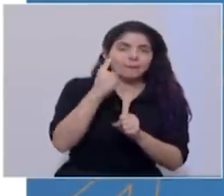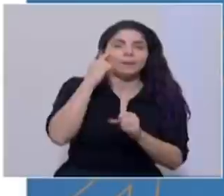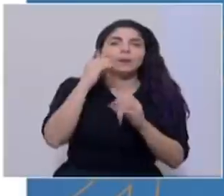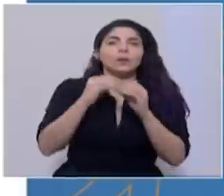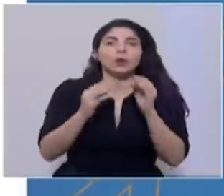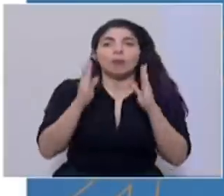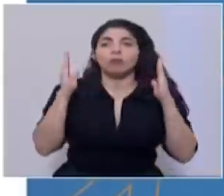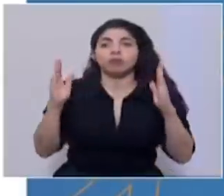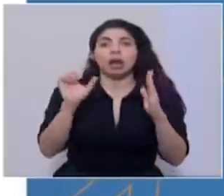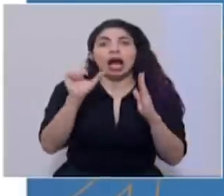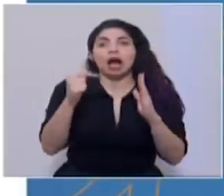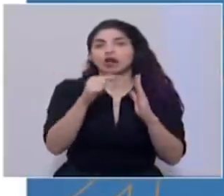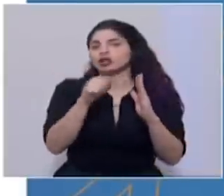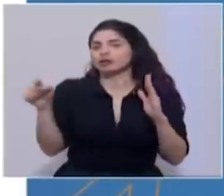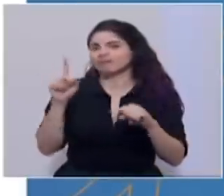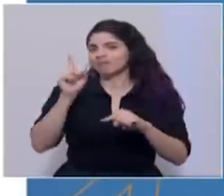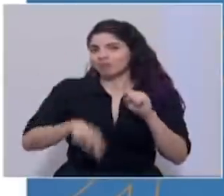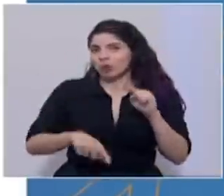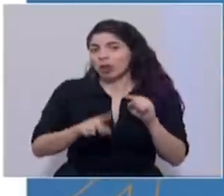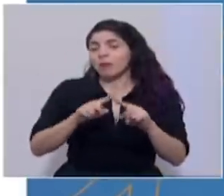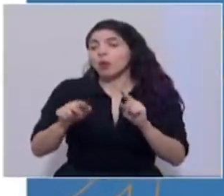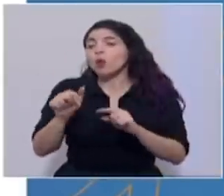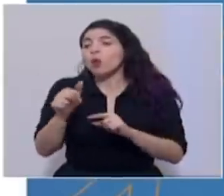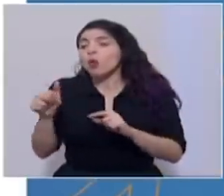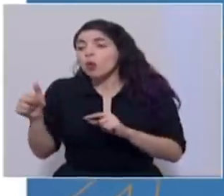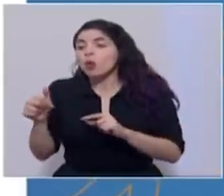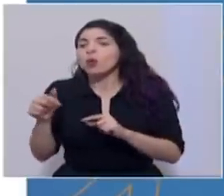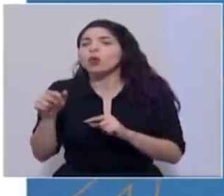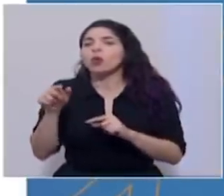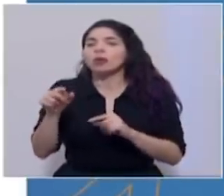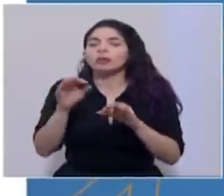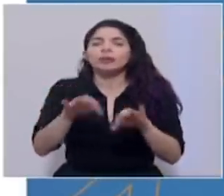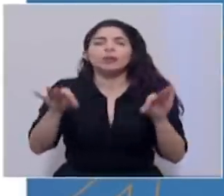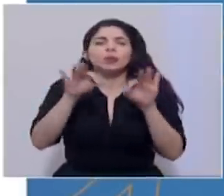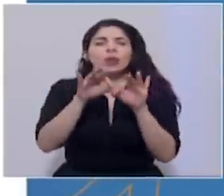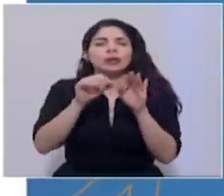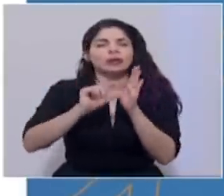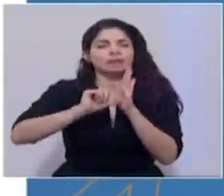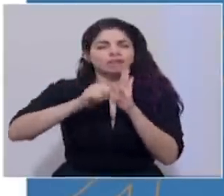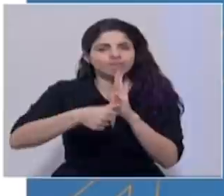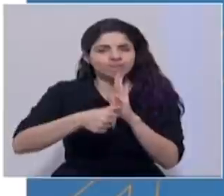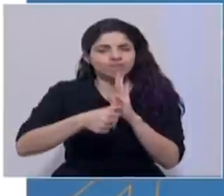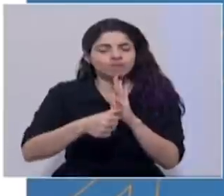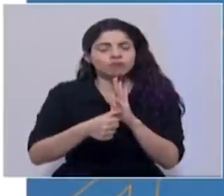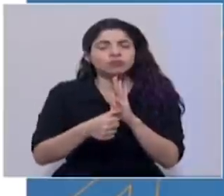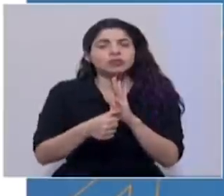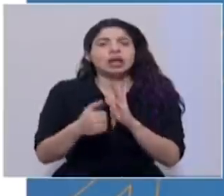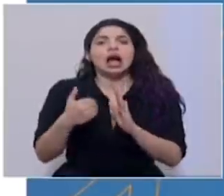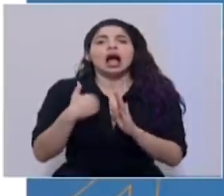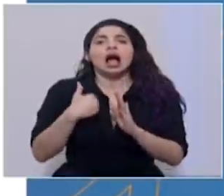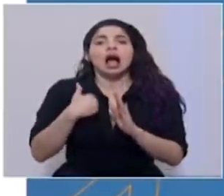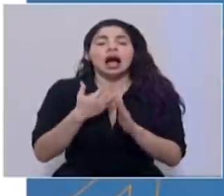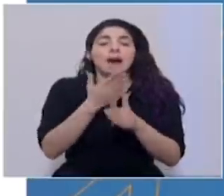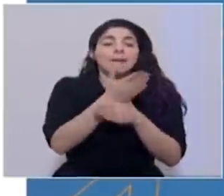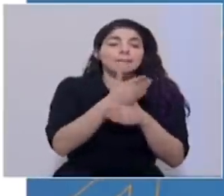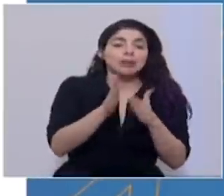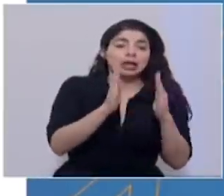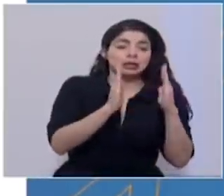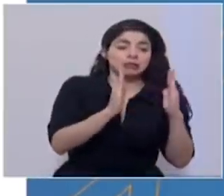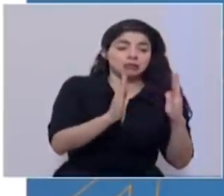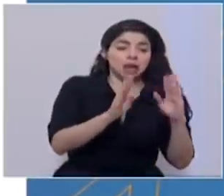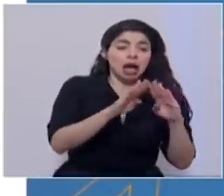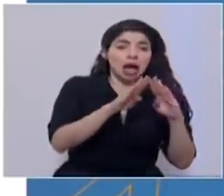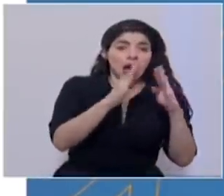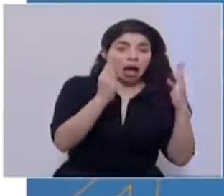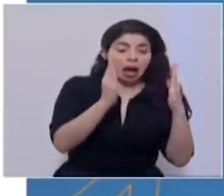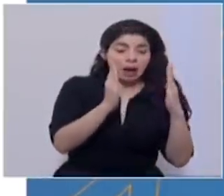agosto. Pero lo que es importante aquí remarcar, es que va haber una fase de apertura, también